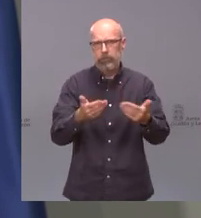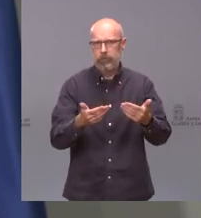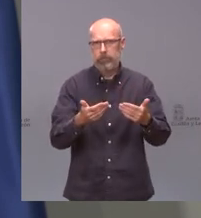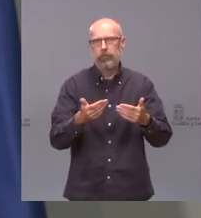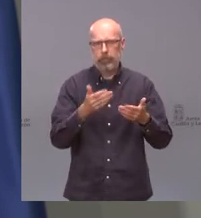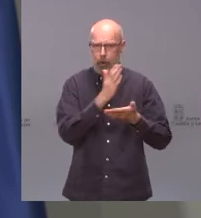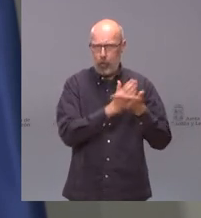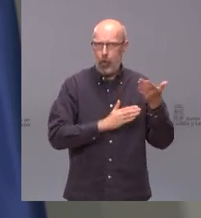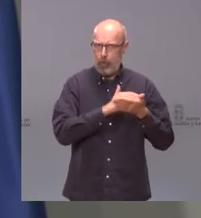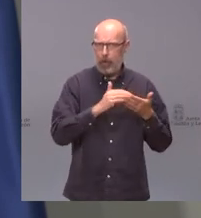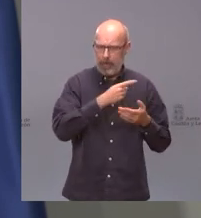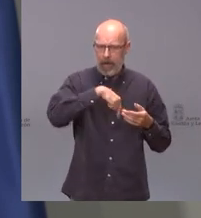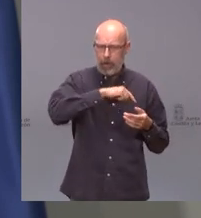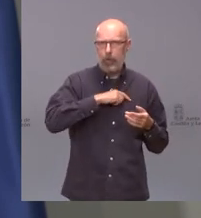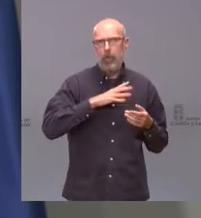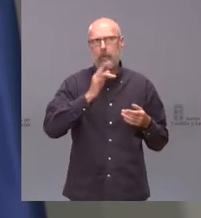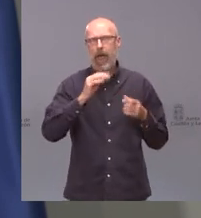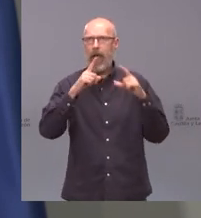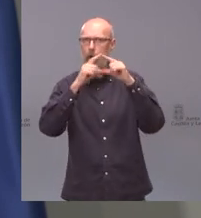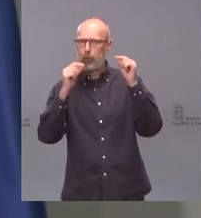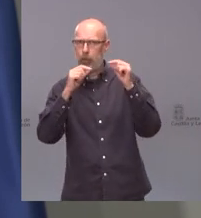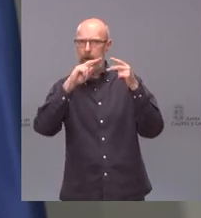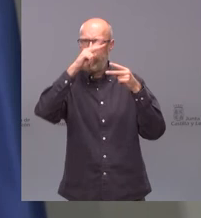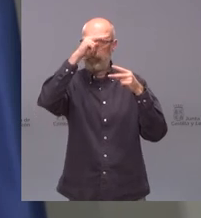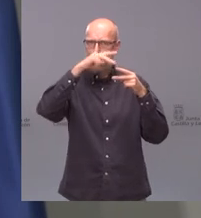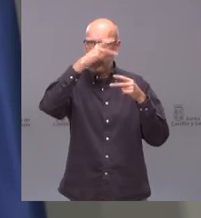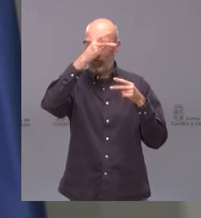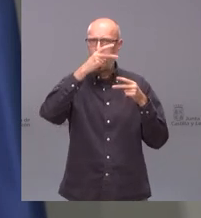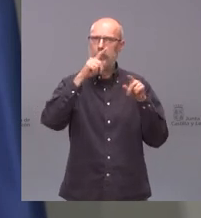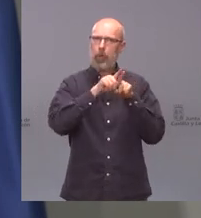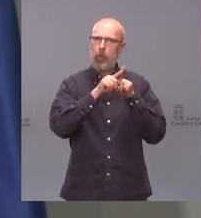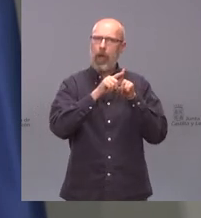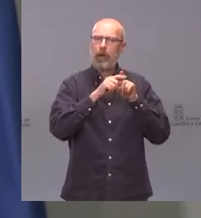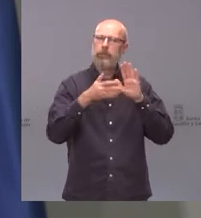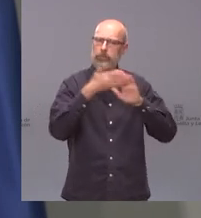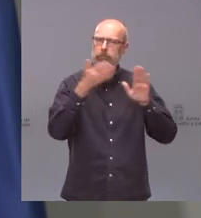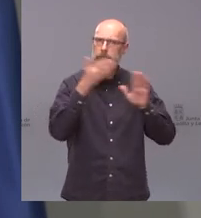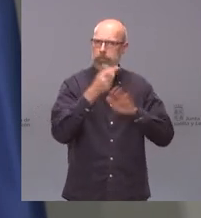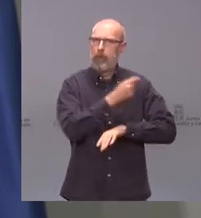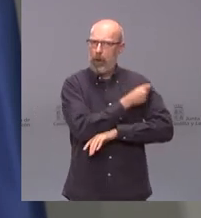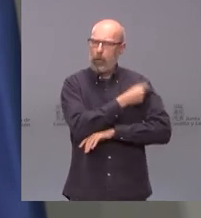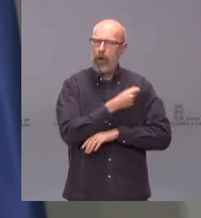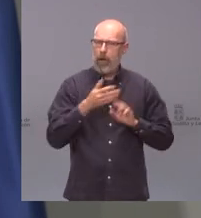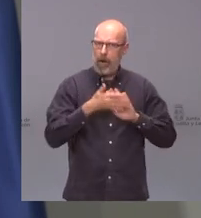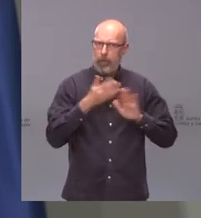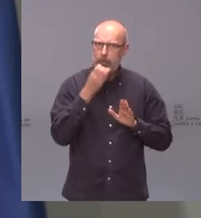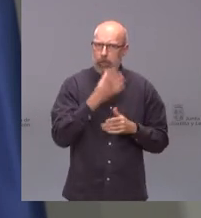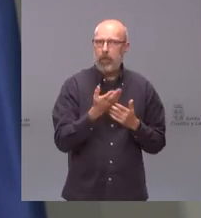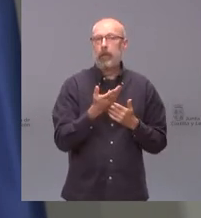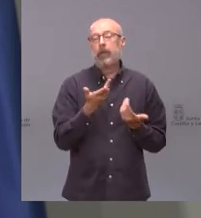comunidades junto con Asturias que dependiendo del día lideramos el ritmo de vacunación y esperamos